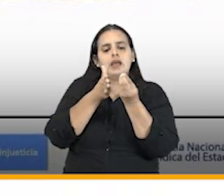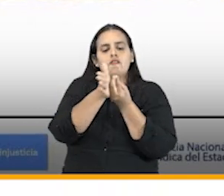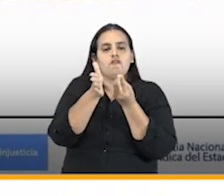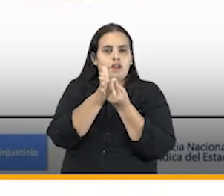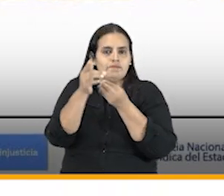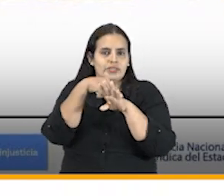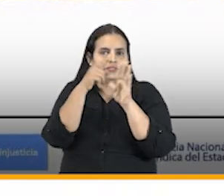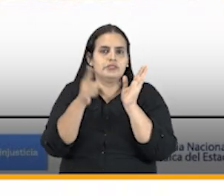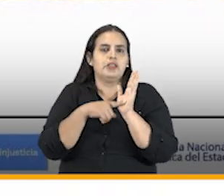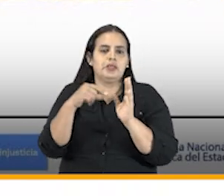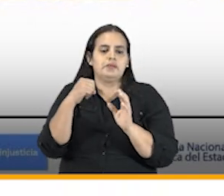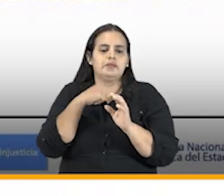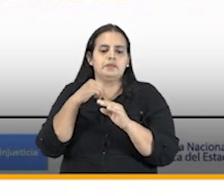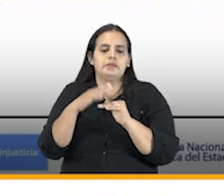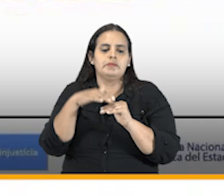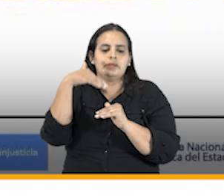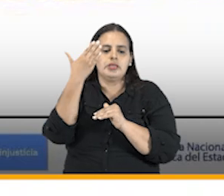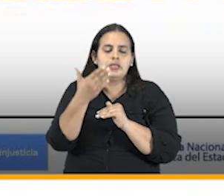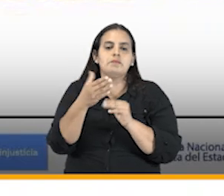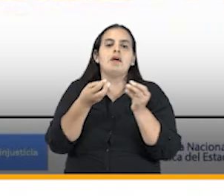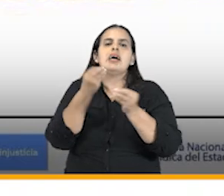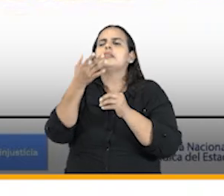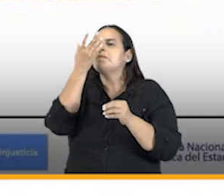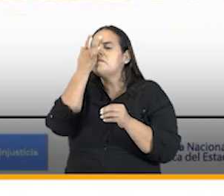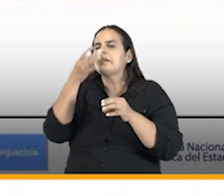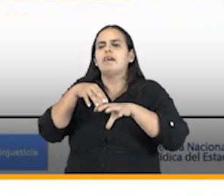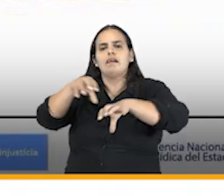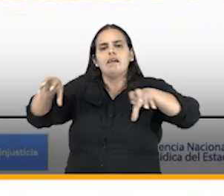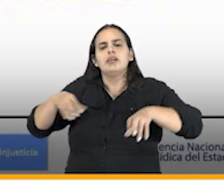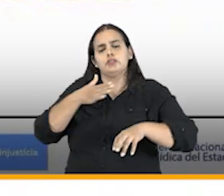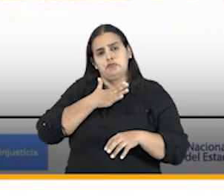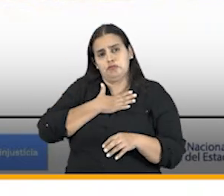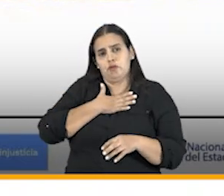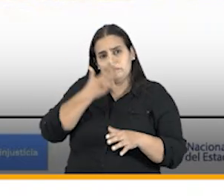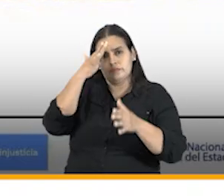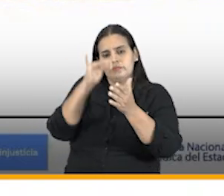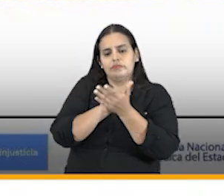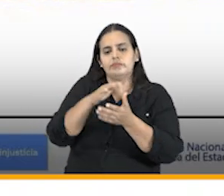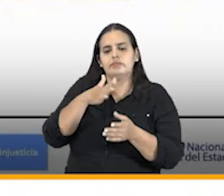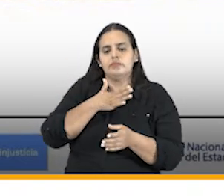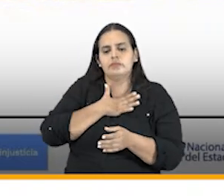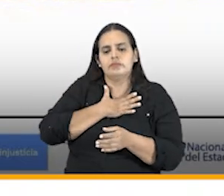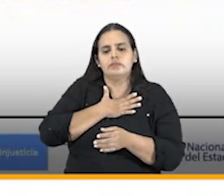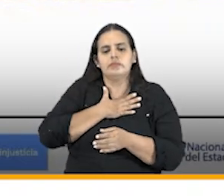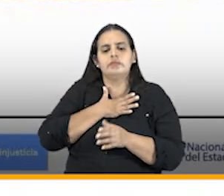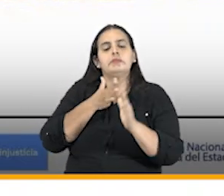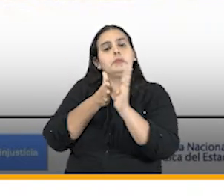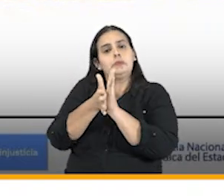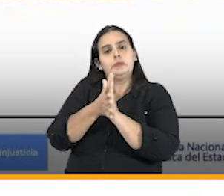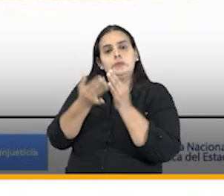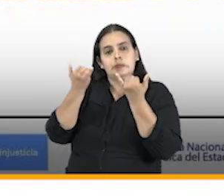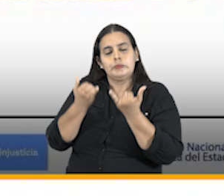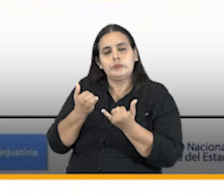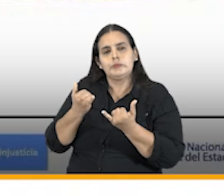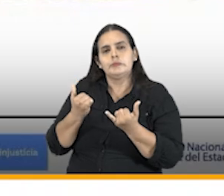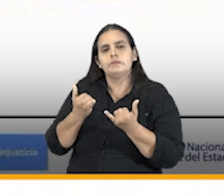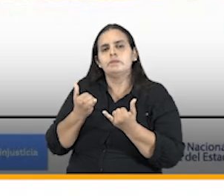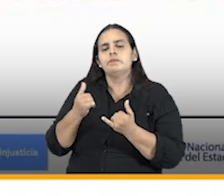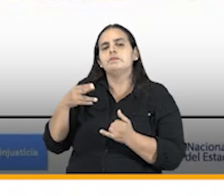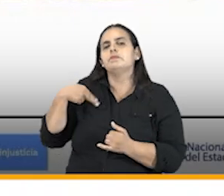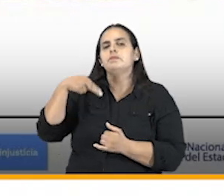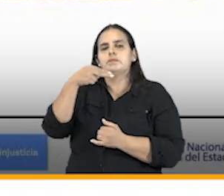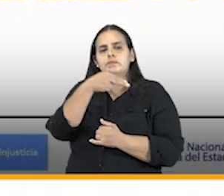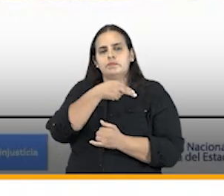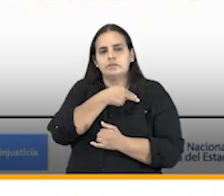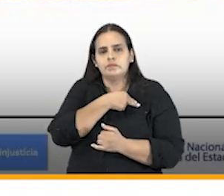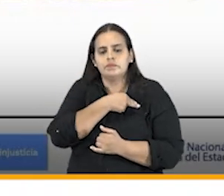digamos tengamos que llegar a un tema de interoperabilidad adicionalmente el director ejecutivo de la rama recientemente nos ha